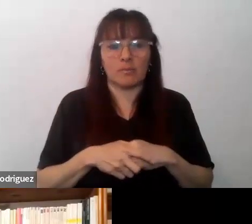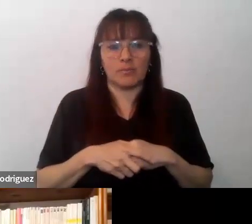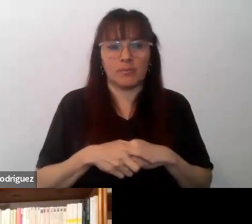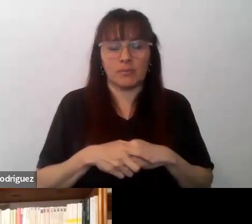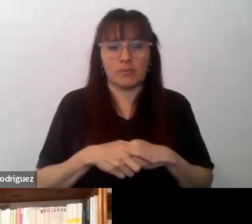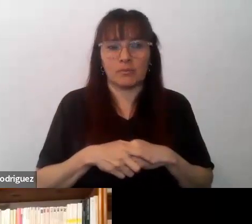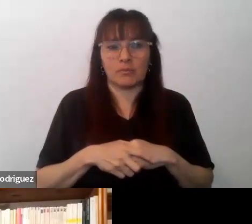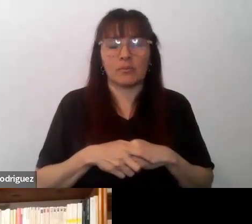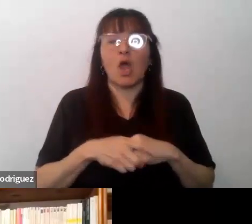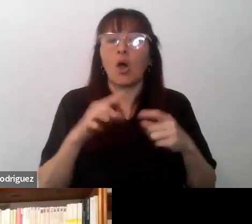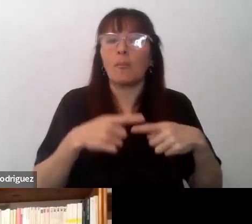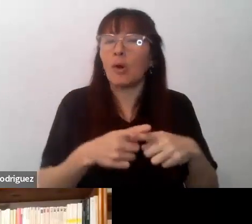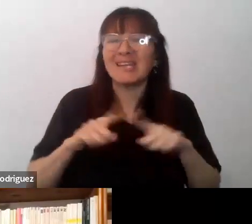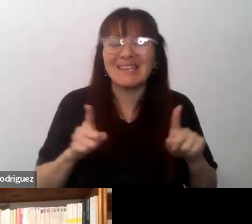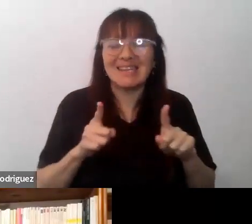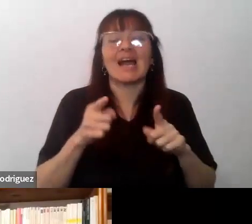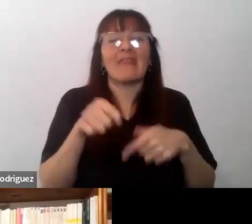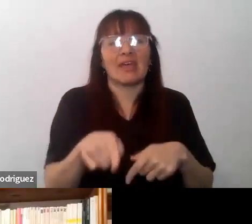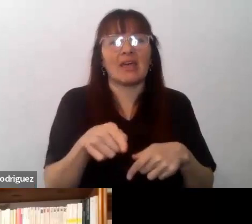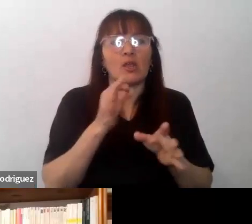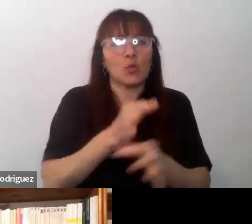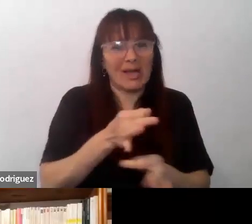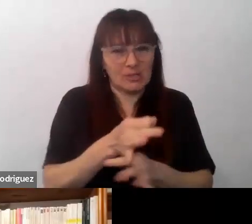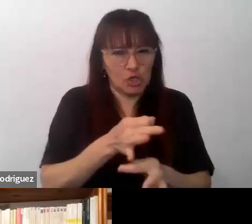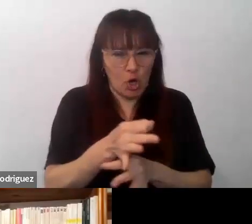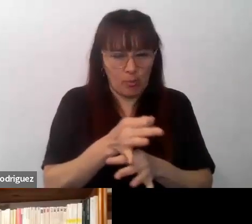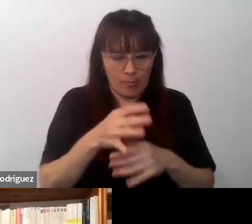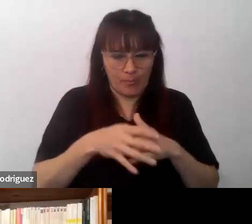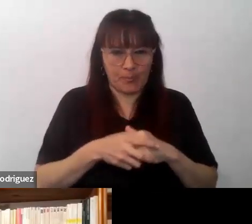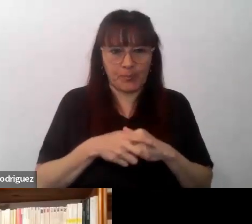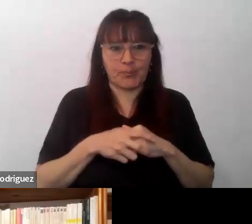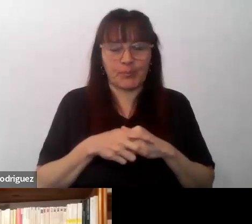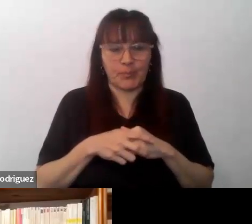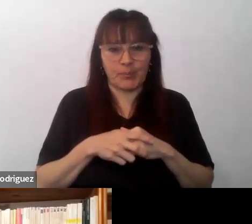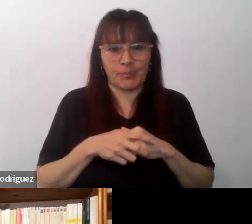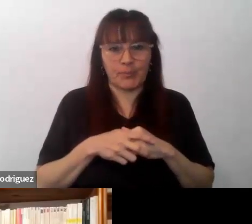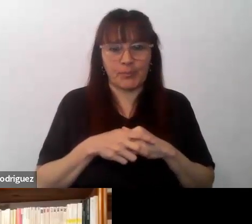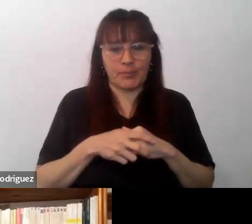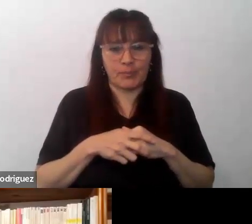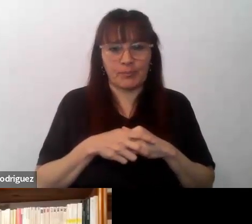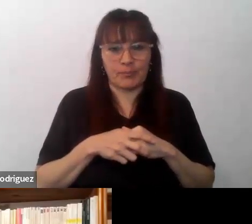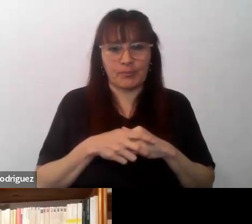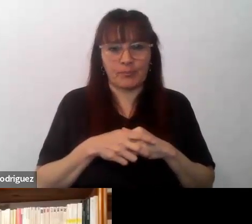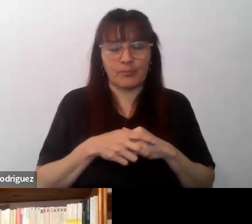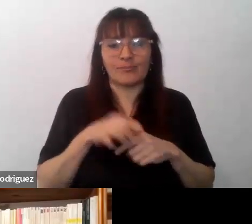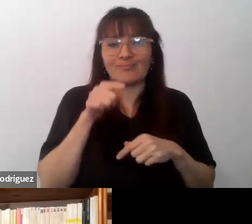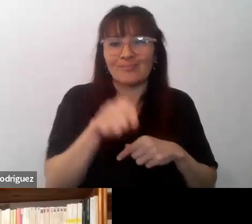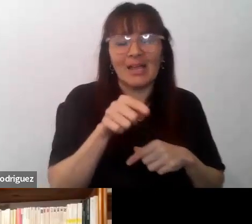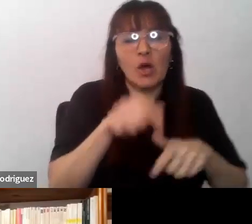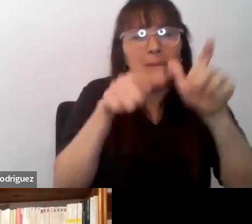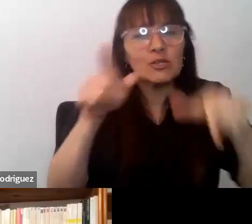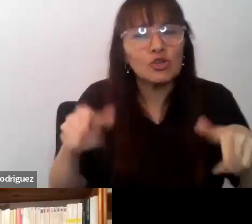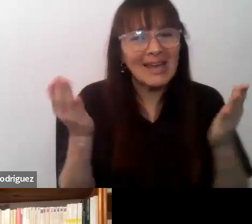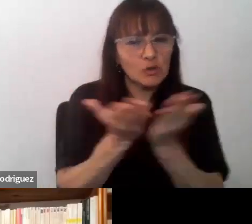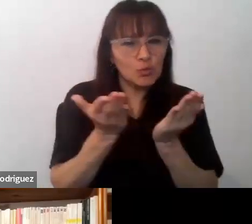de educación prioritaria que no distingue a los estudiantes